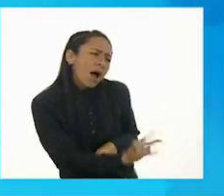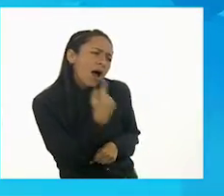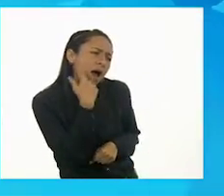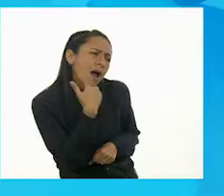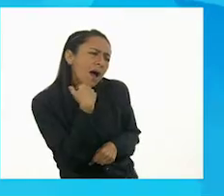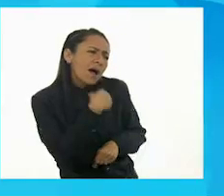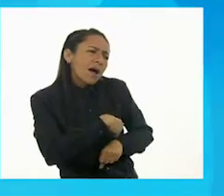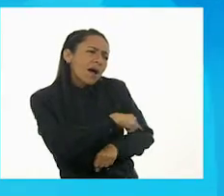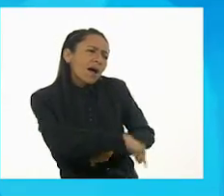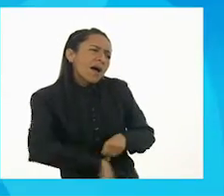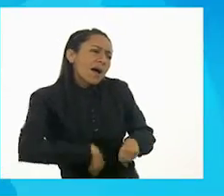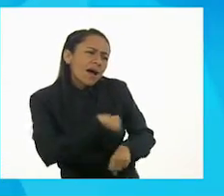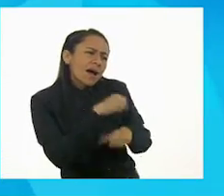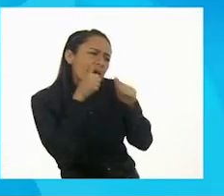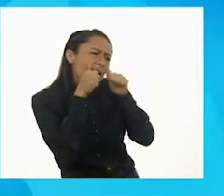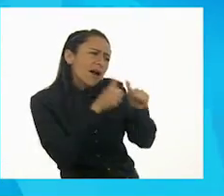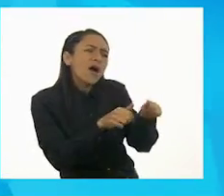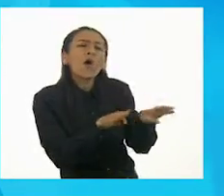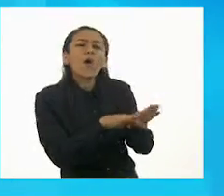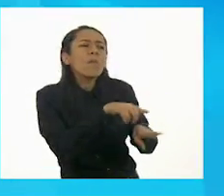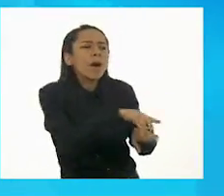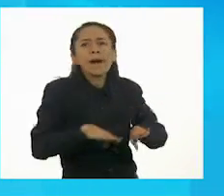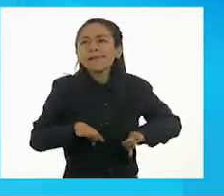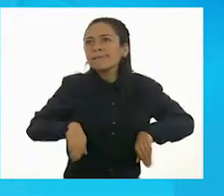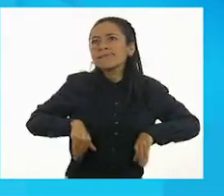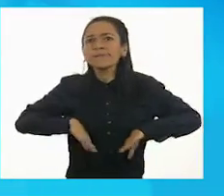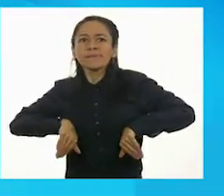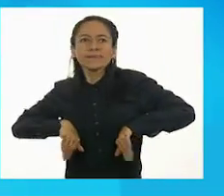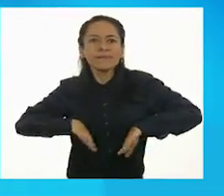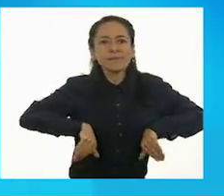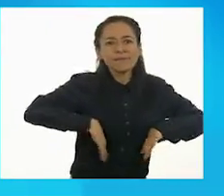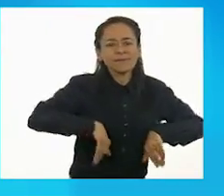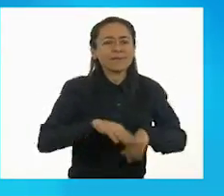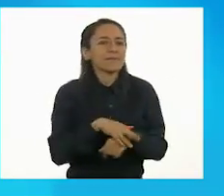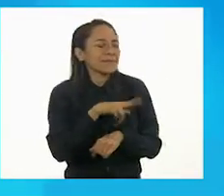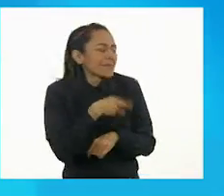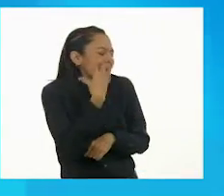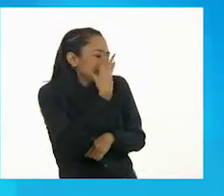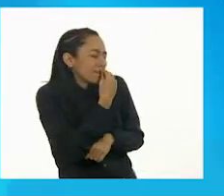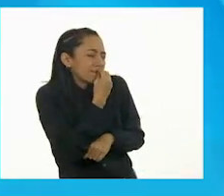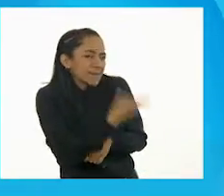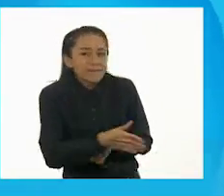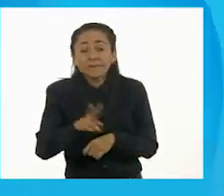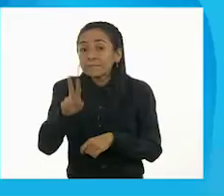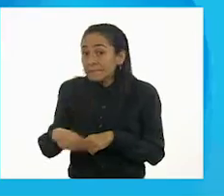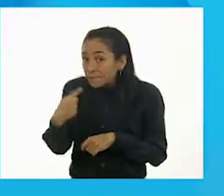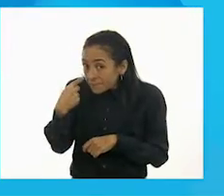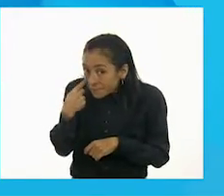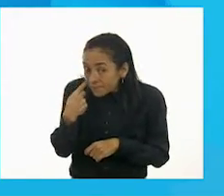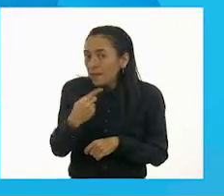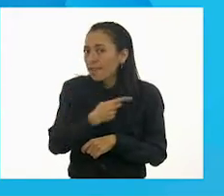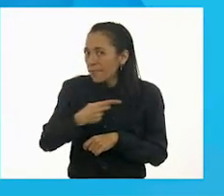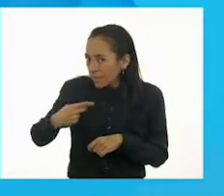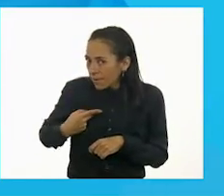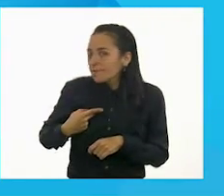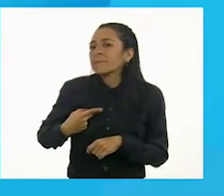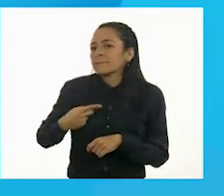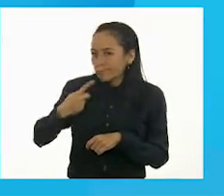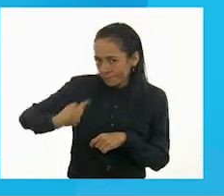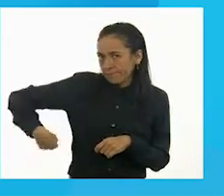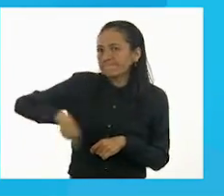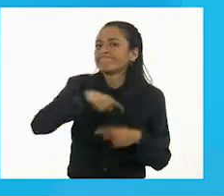animales muy bonitos, Tomás. Y lo más importante de todo esto es que sepamos que los seres humanos somos